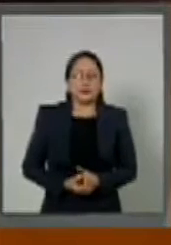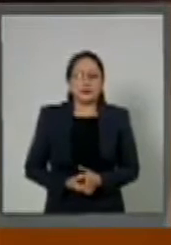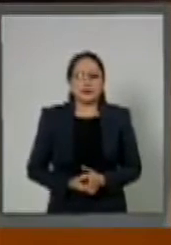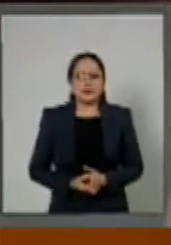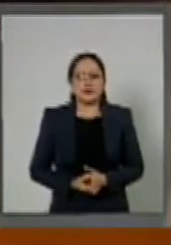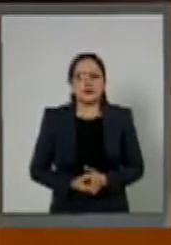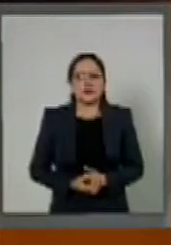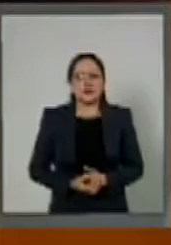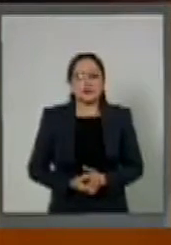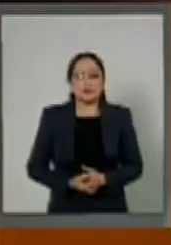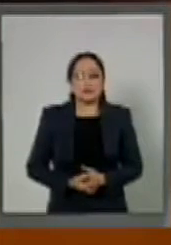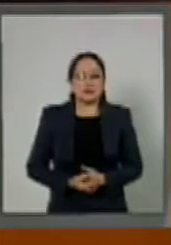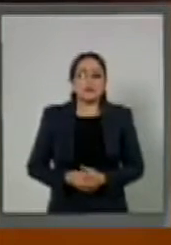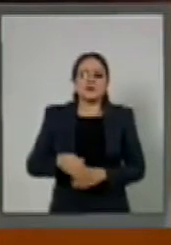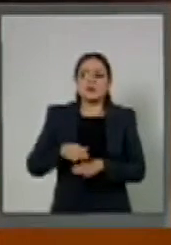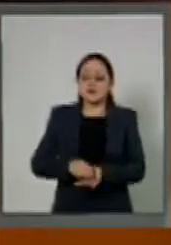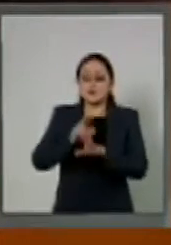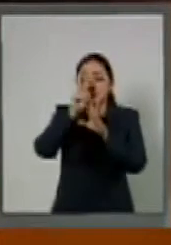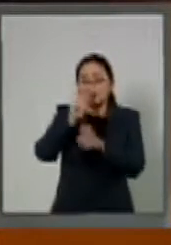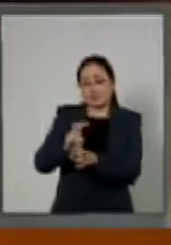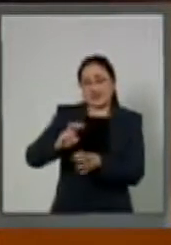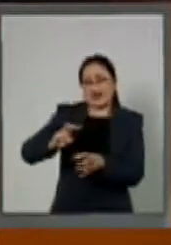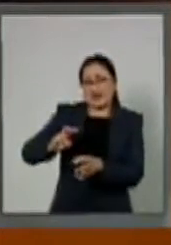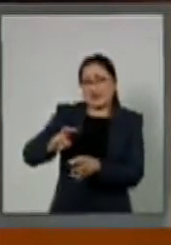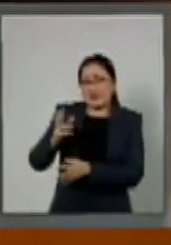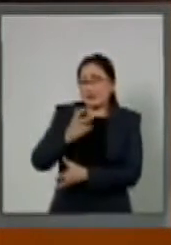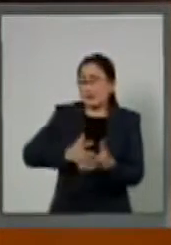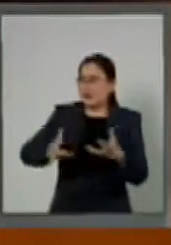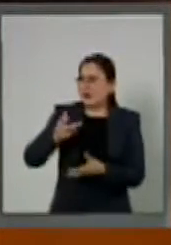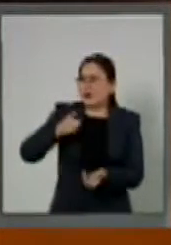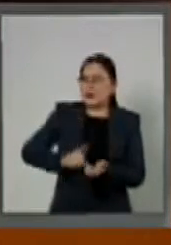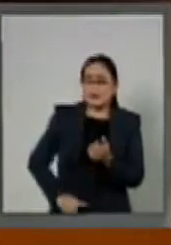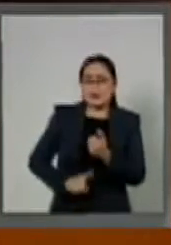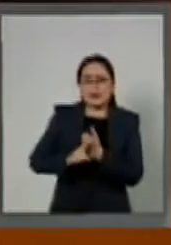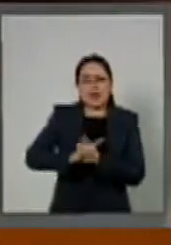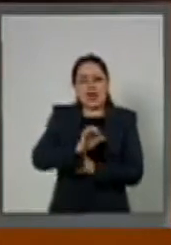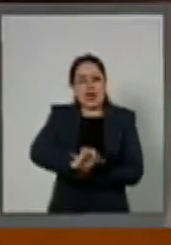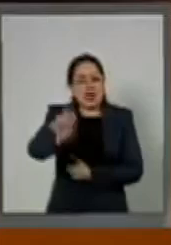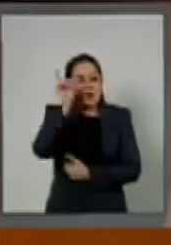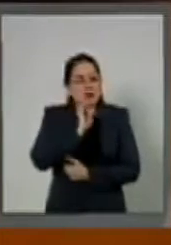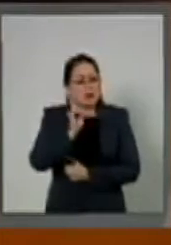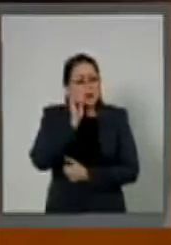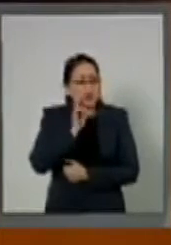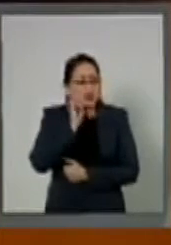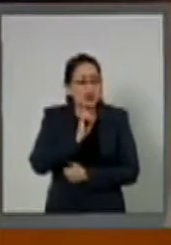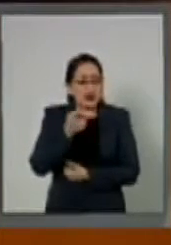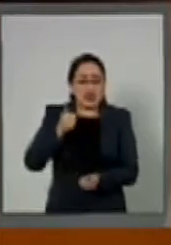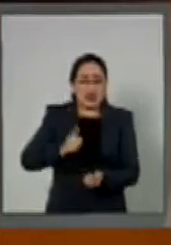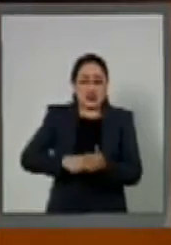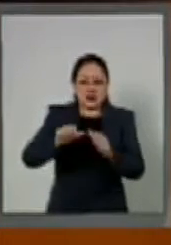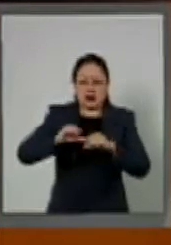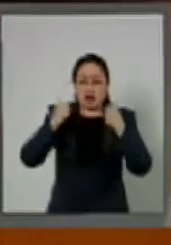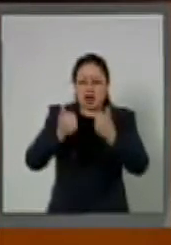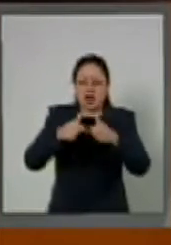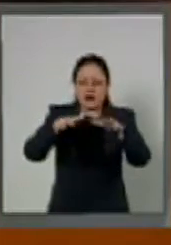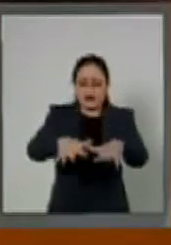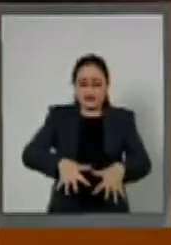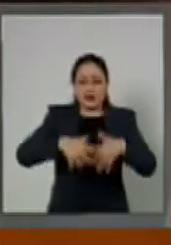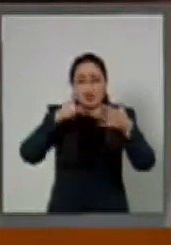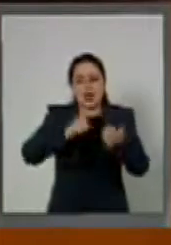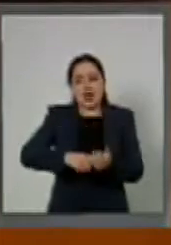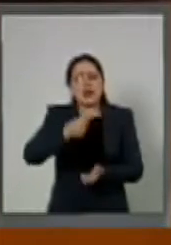Y hablando de violencia, y sobre todo cuando hablamos en los auditorios donde hay niños, niñas, hombres